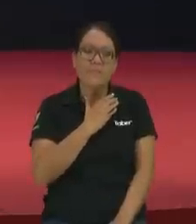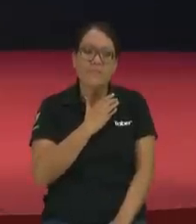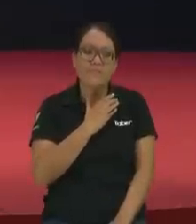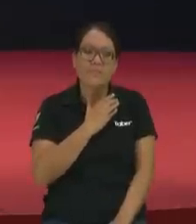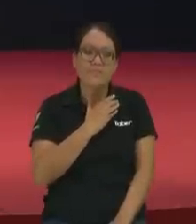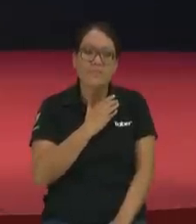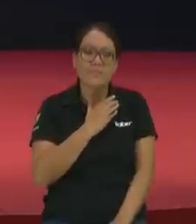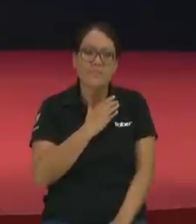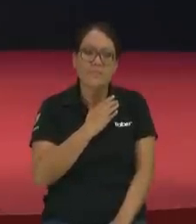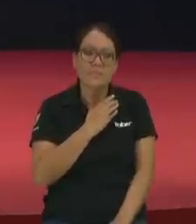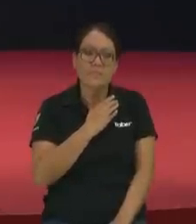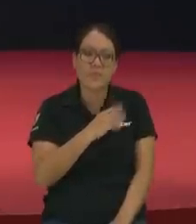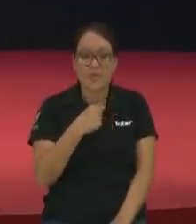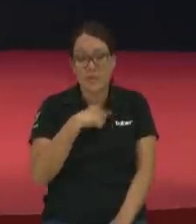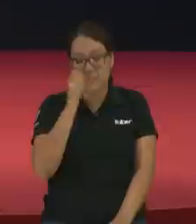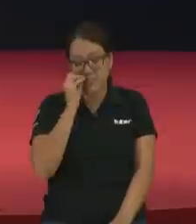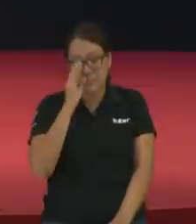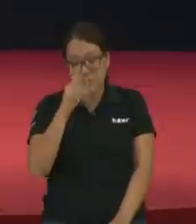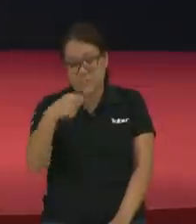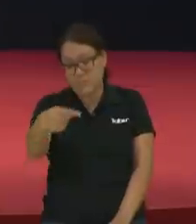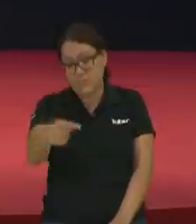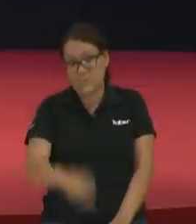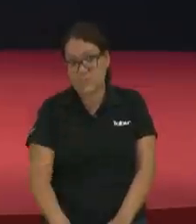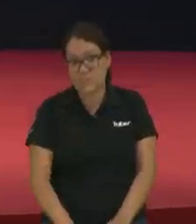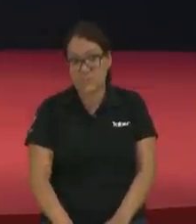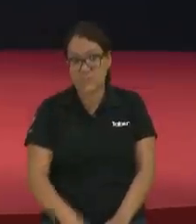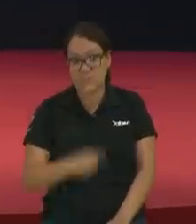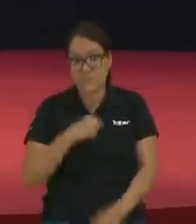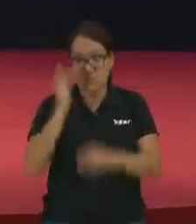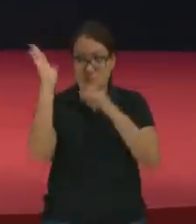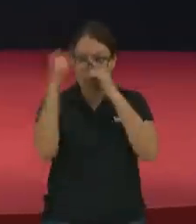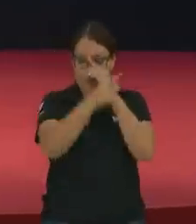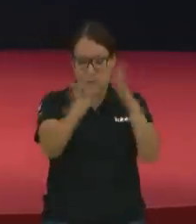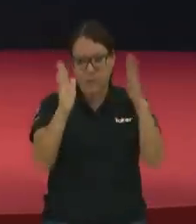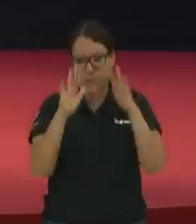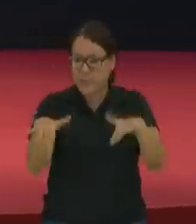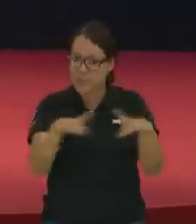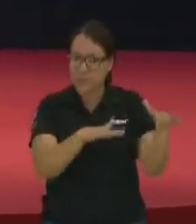Se lo digo en los términos que les he predicado por años y gracias por escucharme.